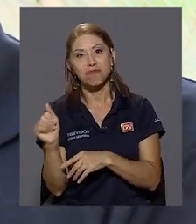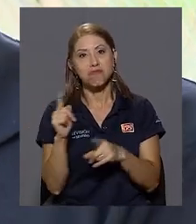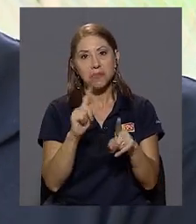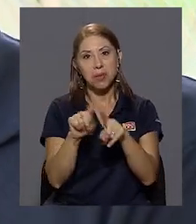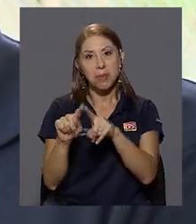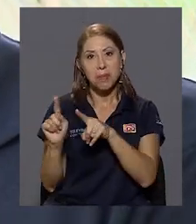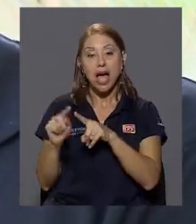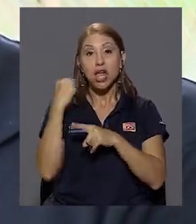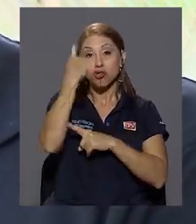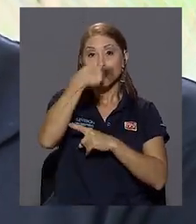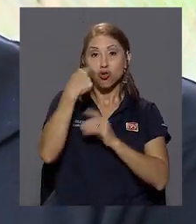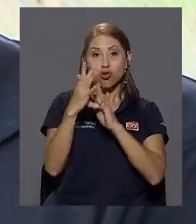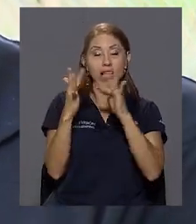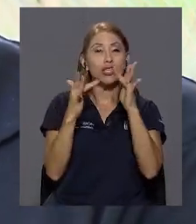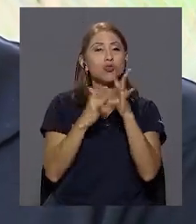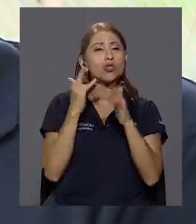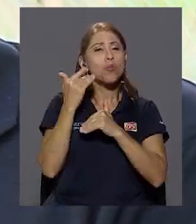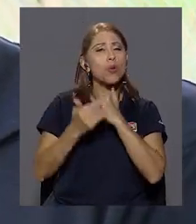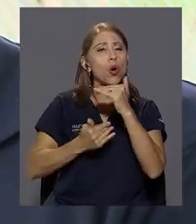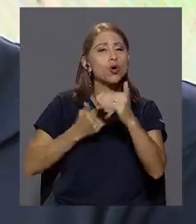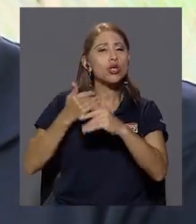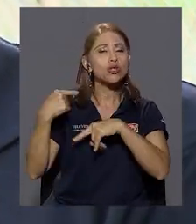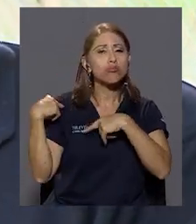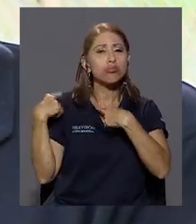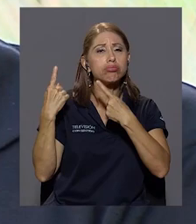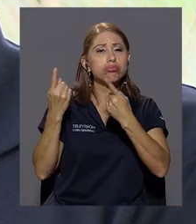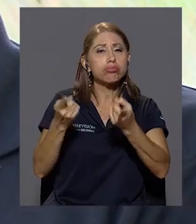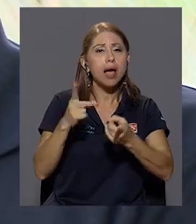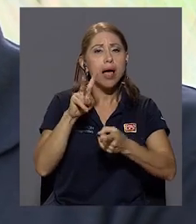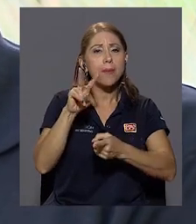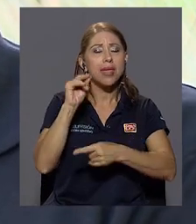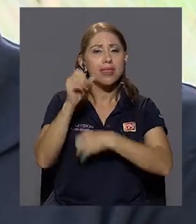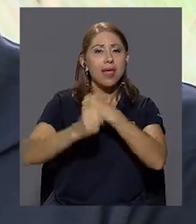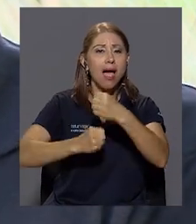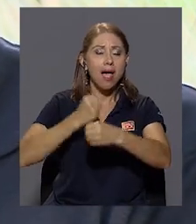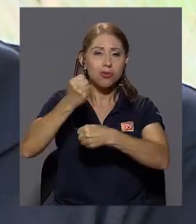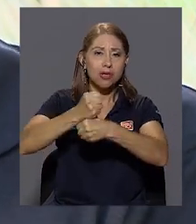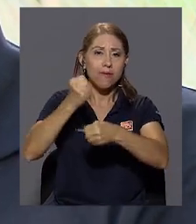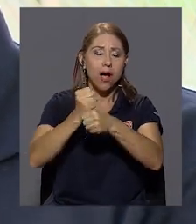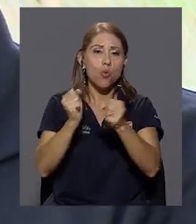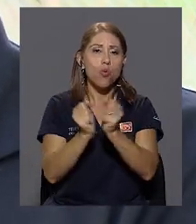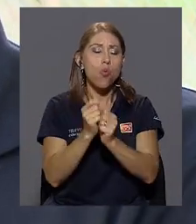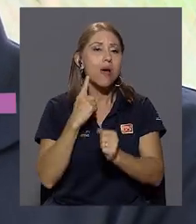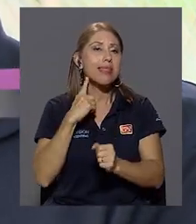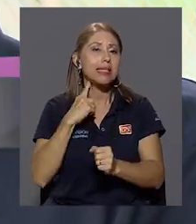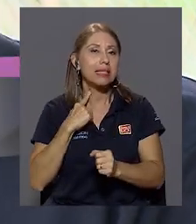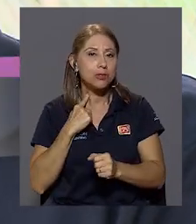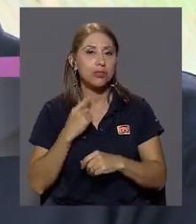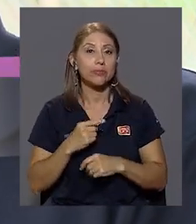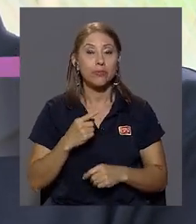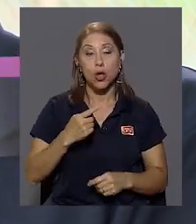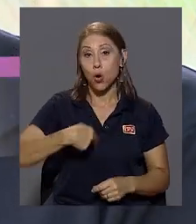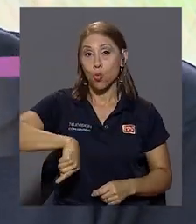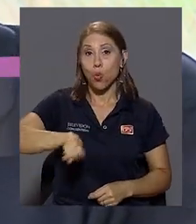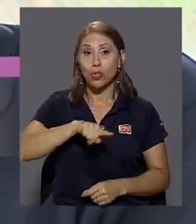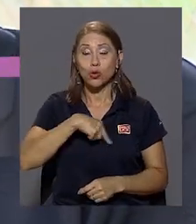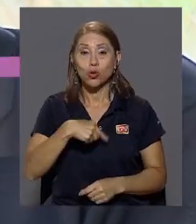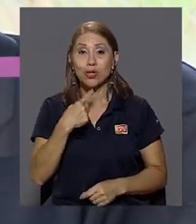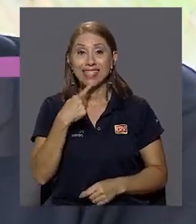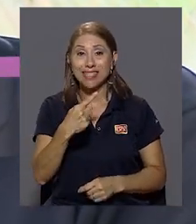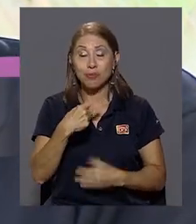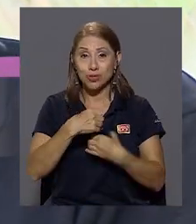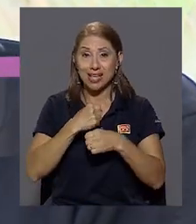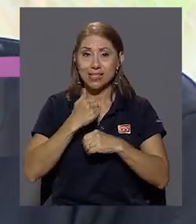Jesús ha sido un proceso que ha surgido a lo largo de una experiencia de 20 años de trabajo en adicciones. Cuando nosotros